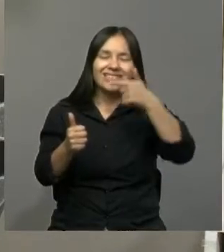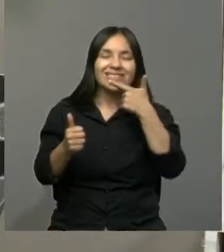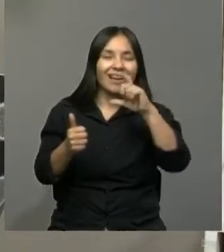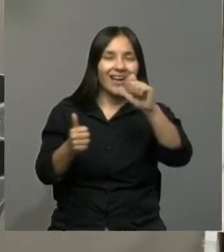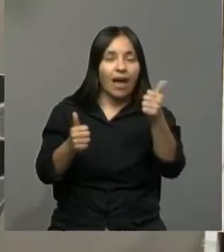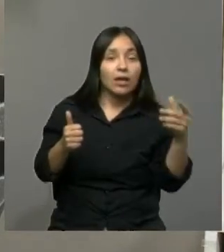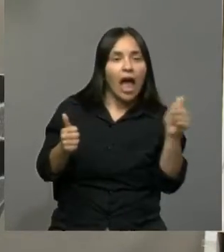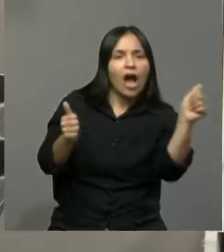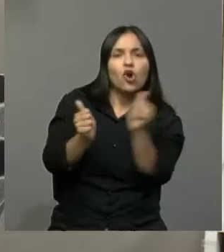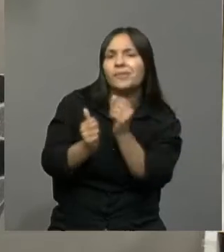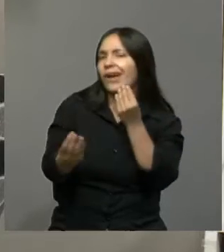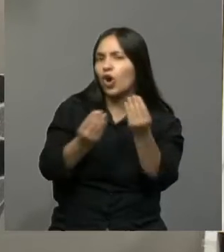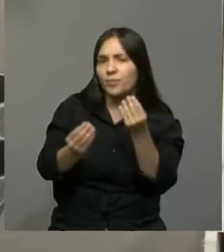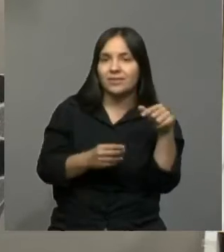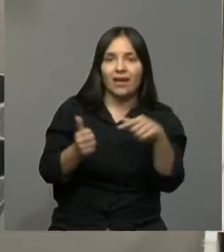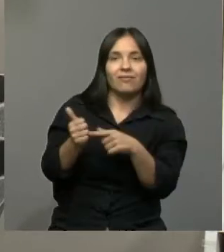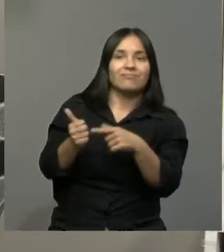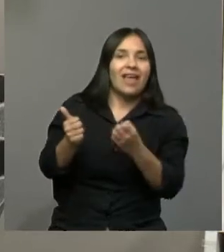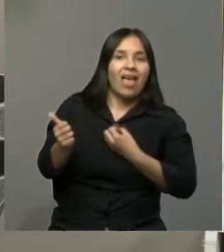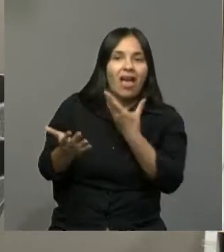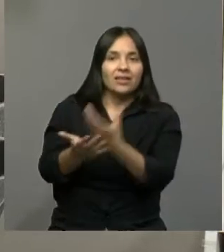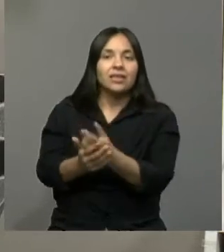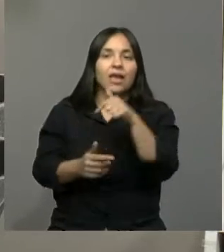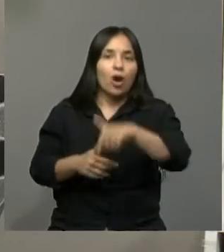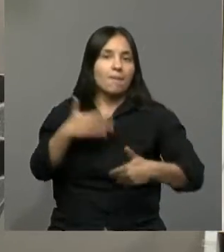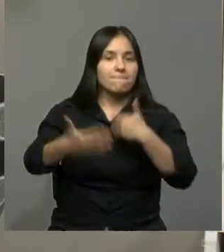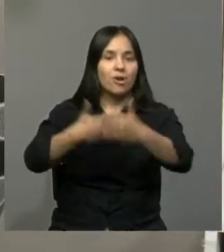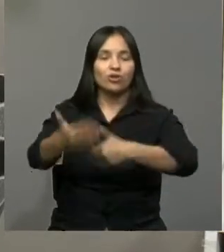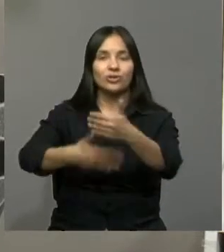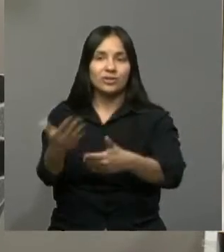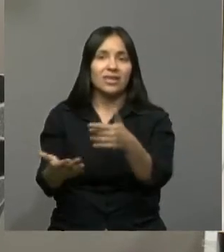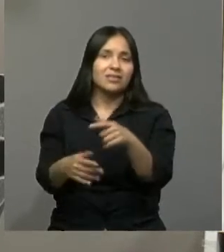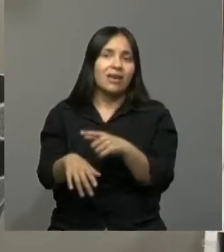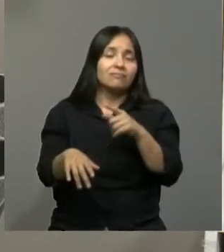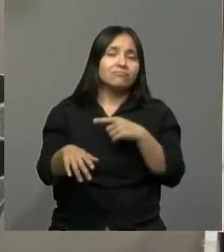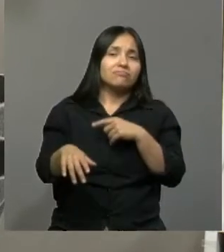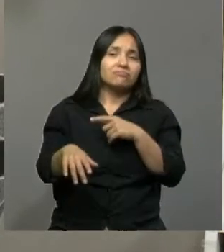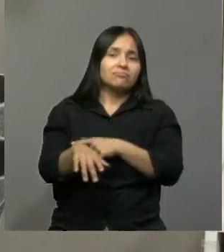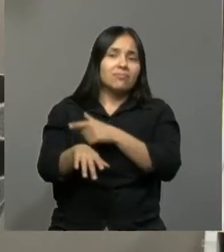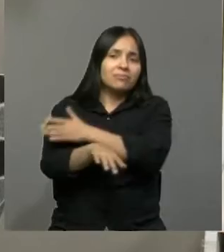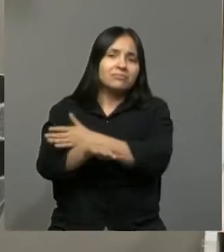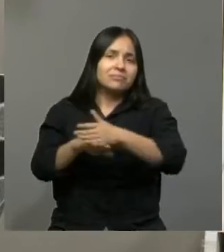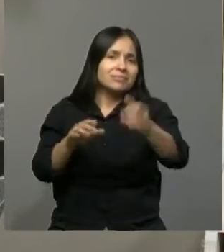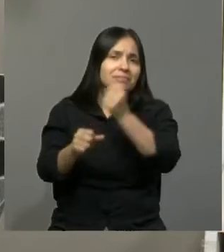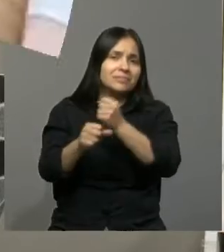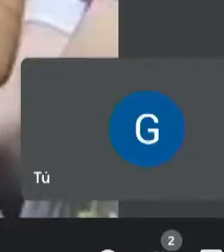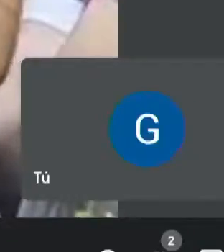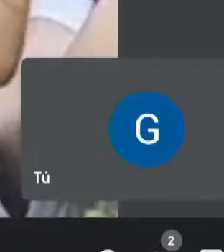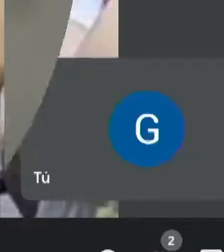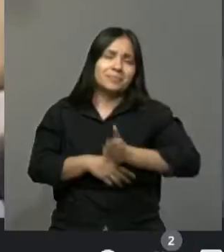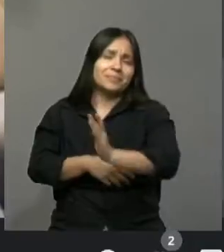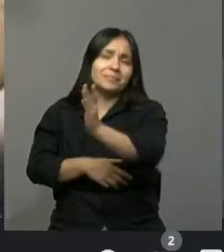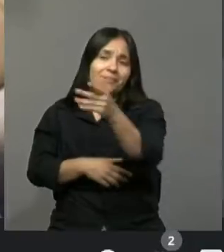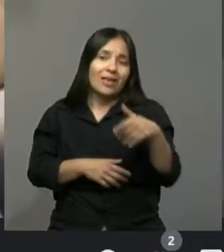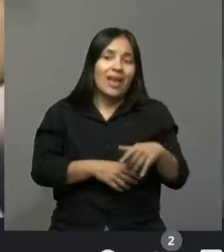obviamente, que está en proceso de crecimiento y es un camino, digo, larguísimo el que va a tener por delante